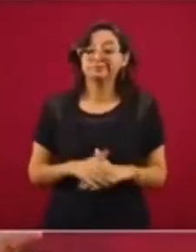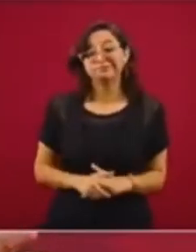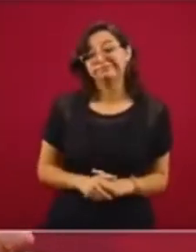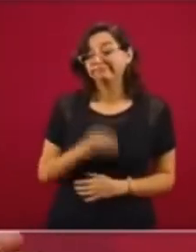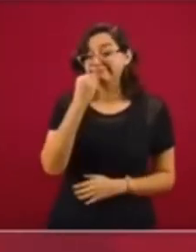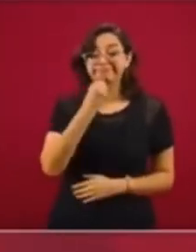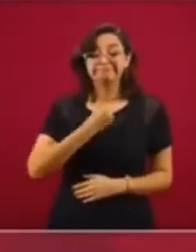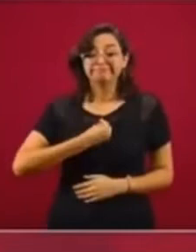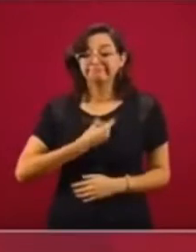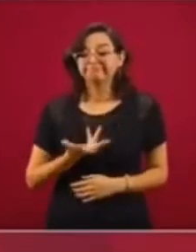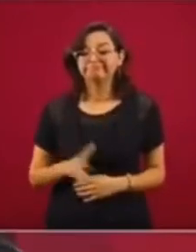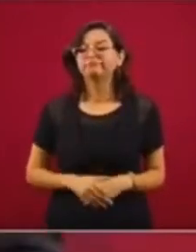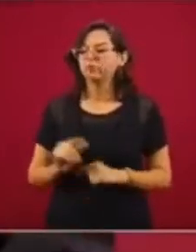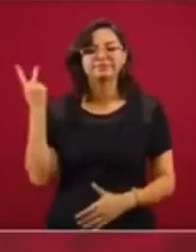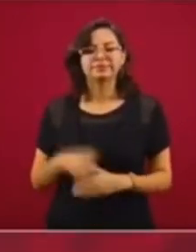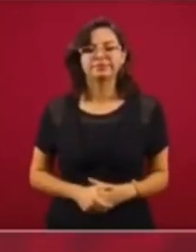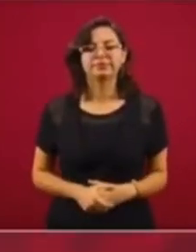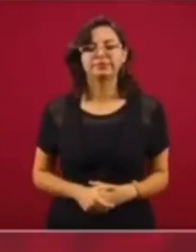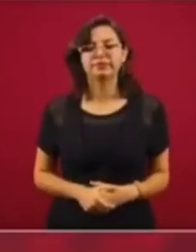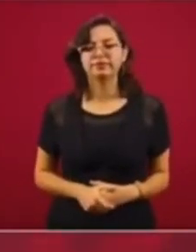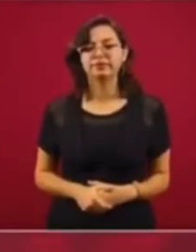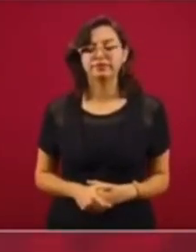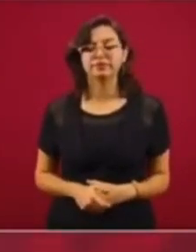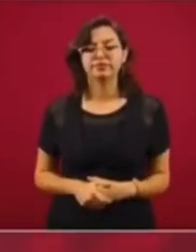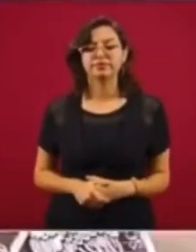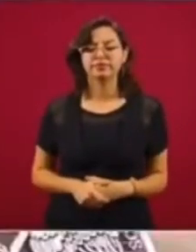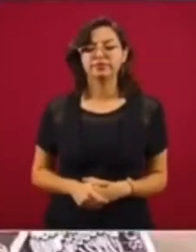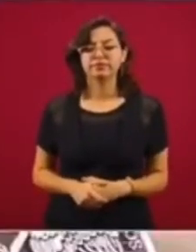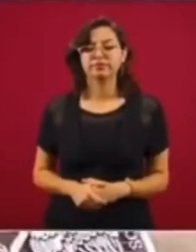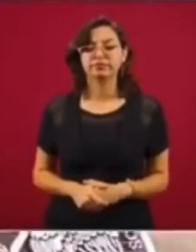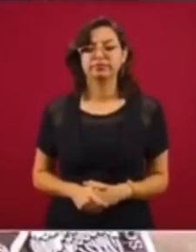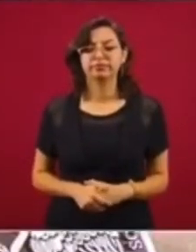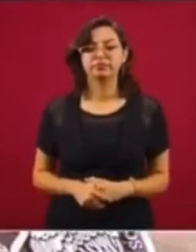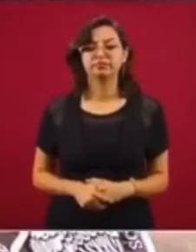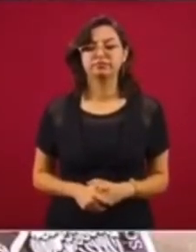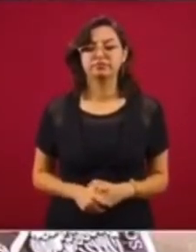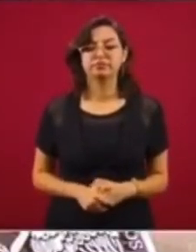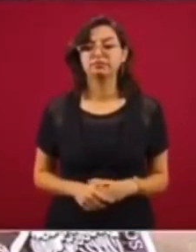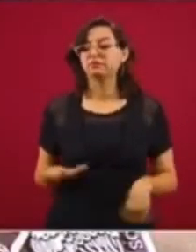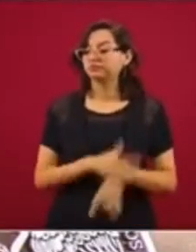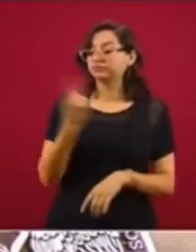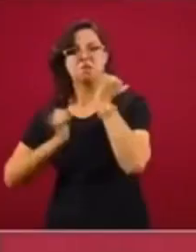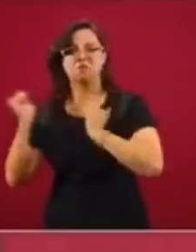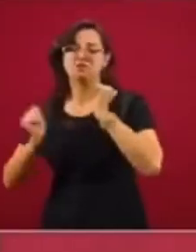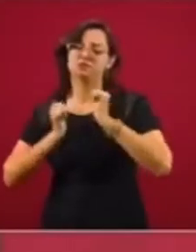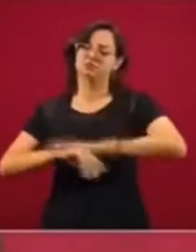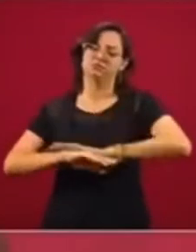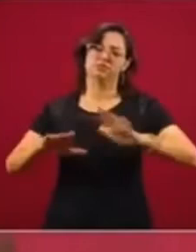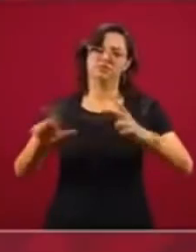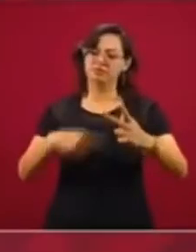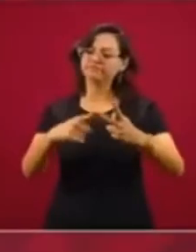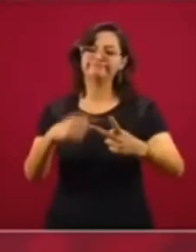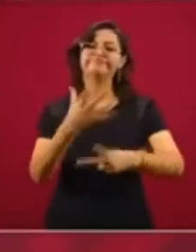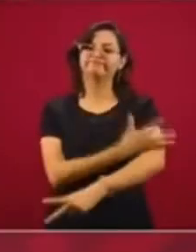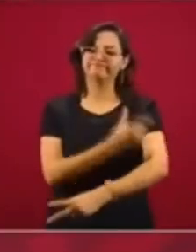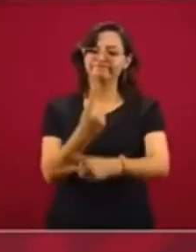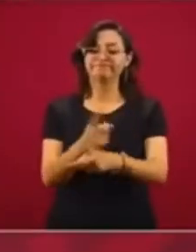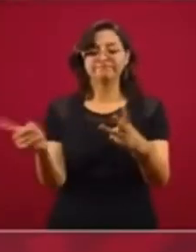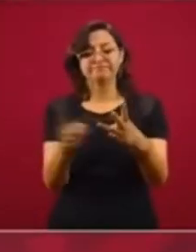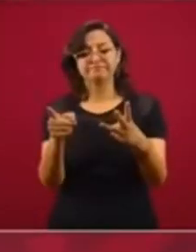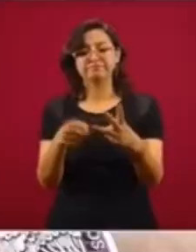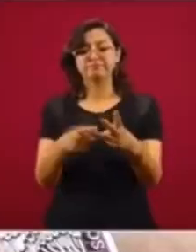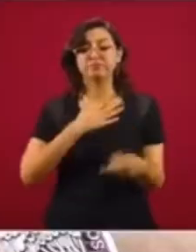contentando. Porque ya se acabó la corrupción. Y lo tercero, que muy importante,